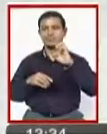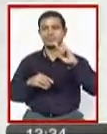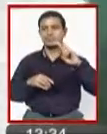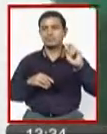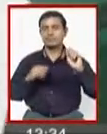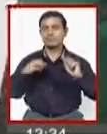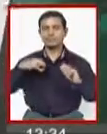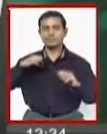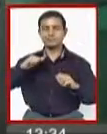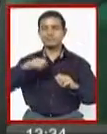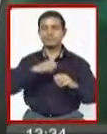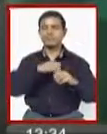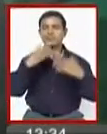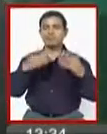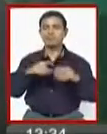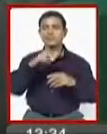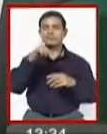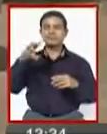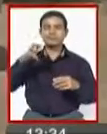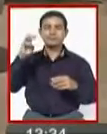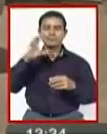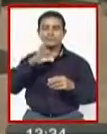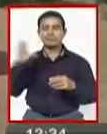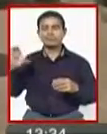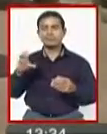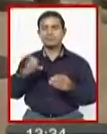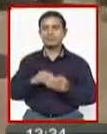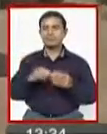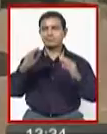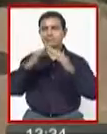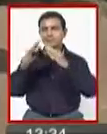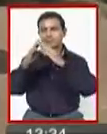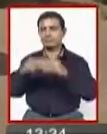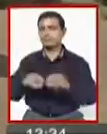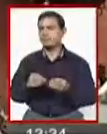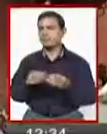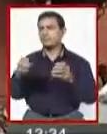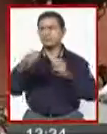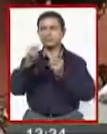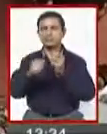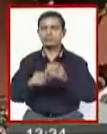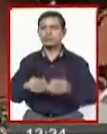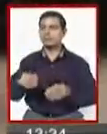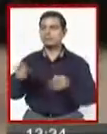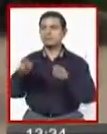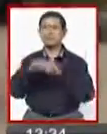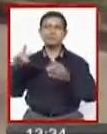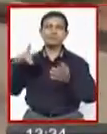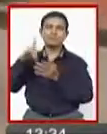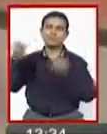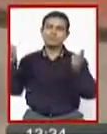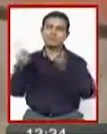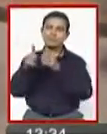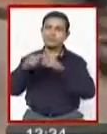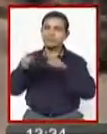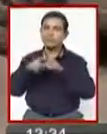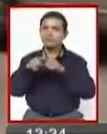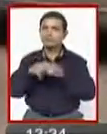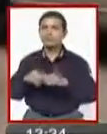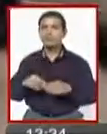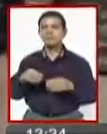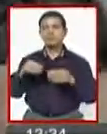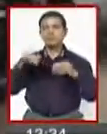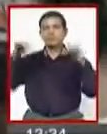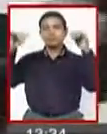González, existen 1.600 viviendas, 6.000 motorizados y 150 avionetas, además de más de 1.000